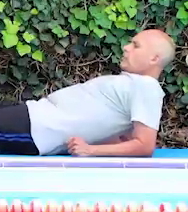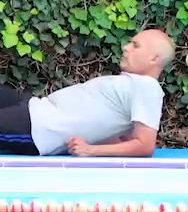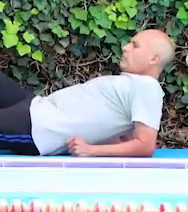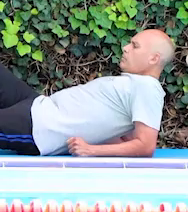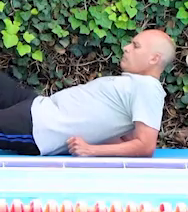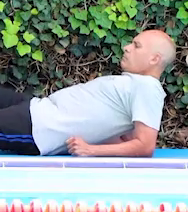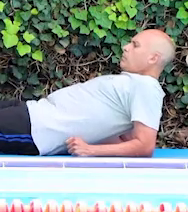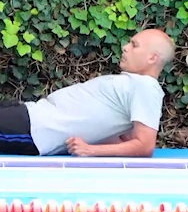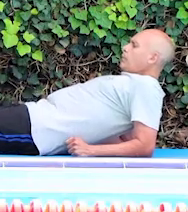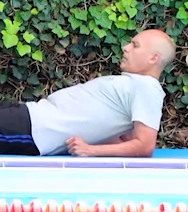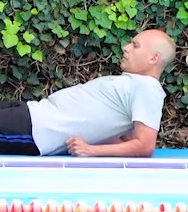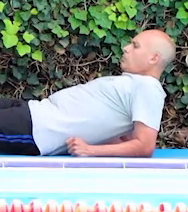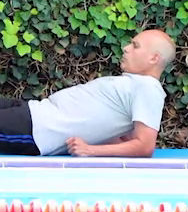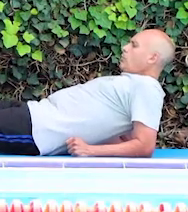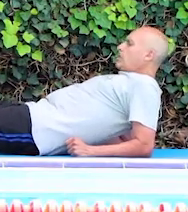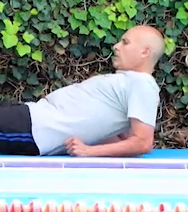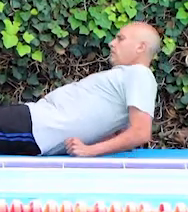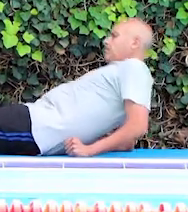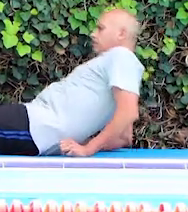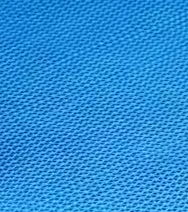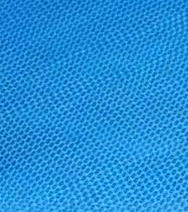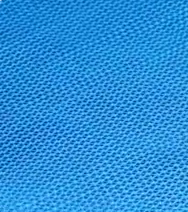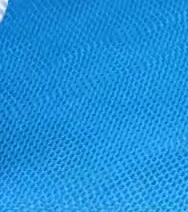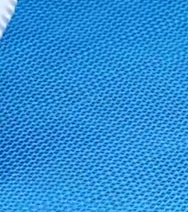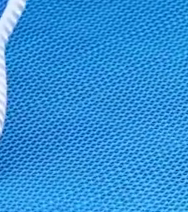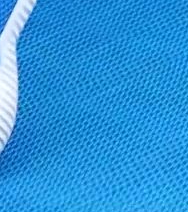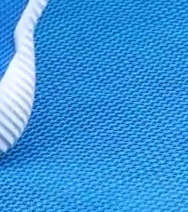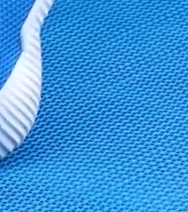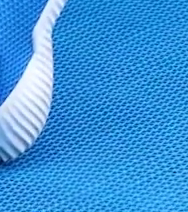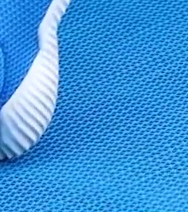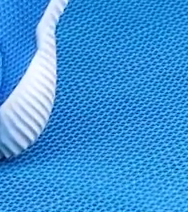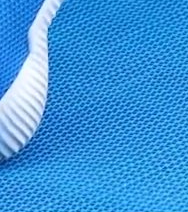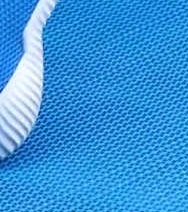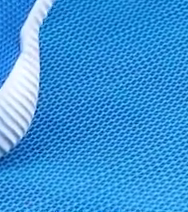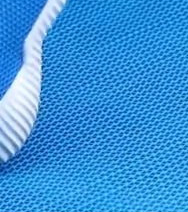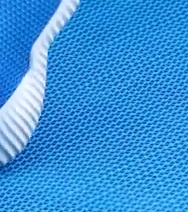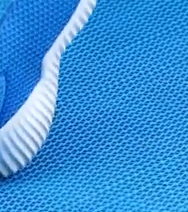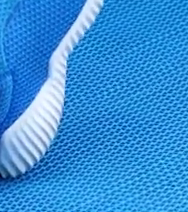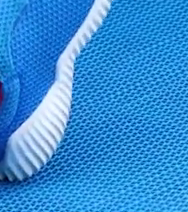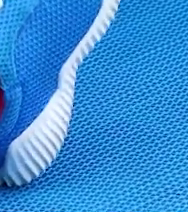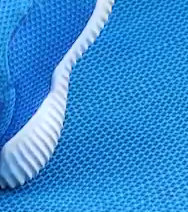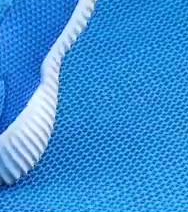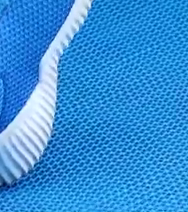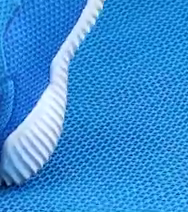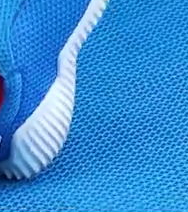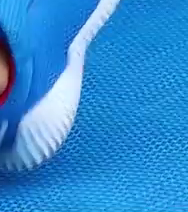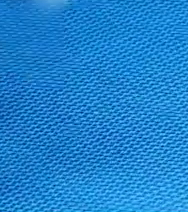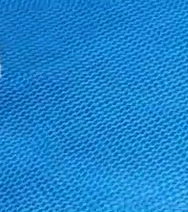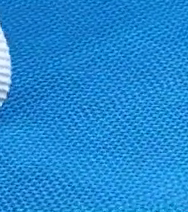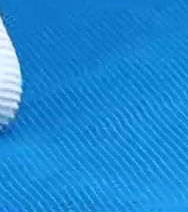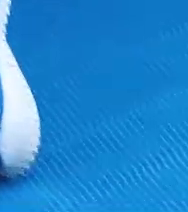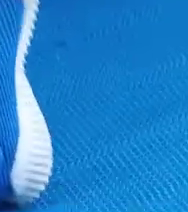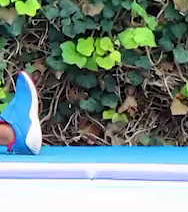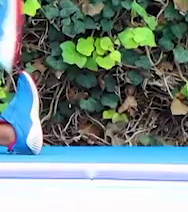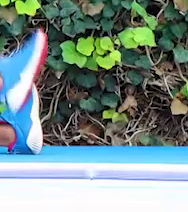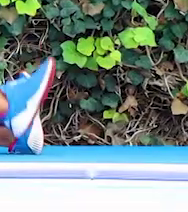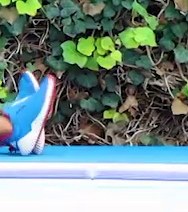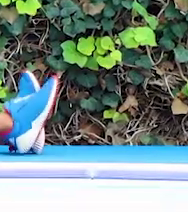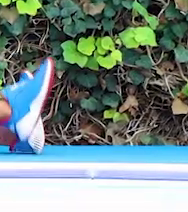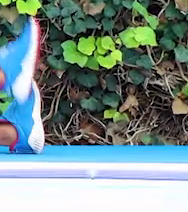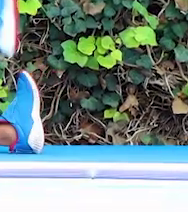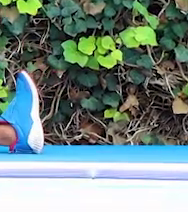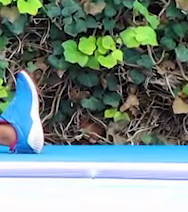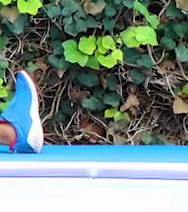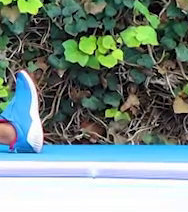Aprieta el estómago. Perfecto, muy bien, Yair. Vamos a hacer cinco repeticiones por pierna. Elevación de la pierna derecha cinco